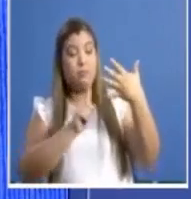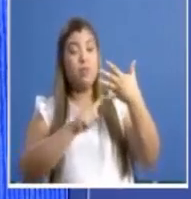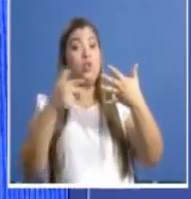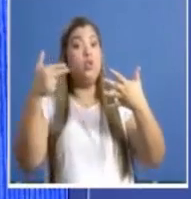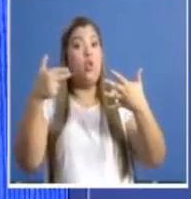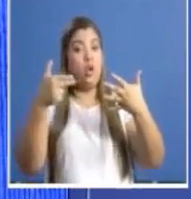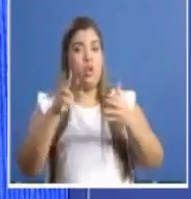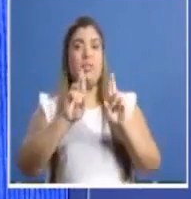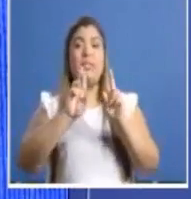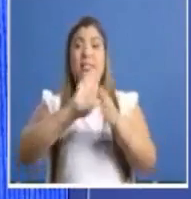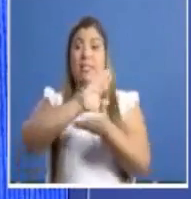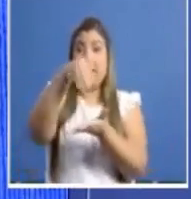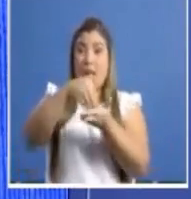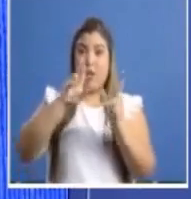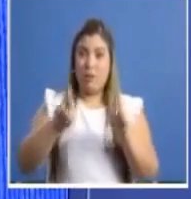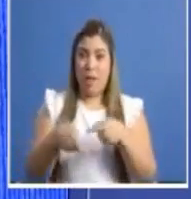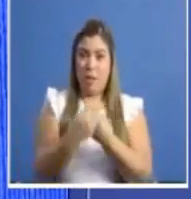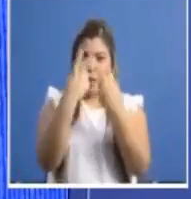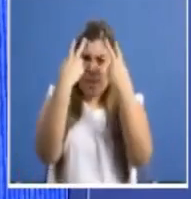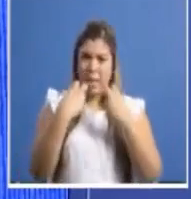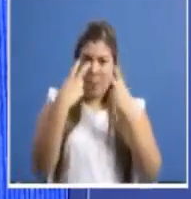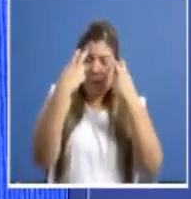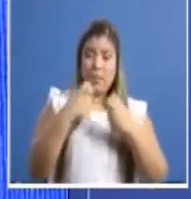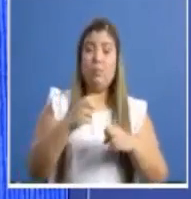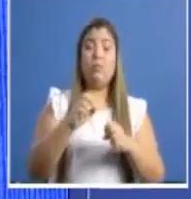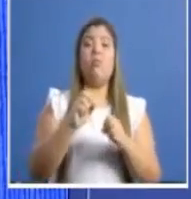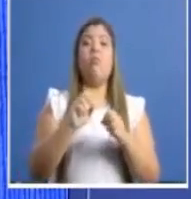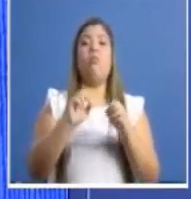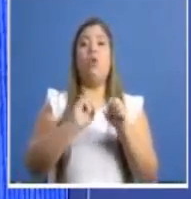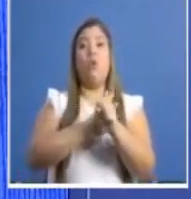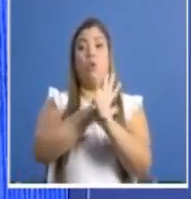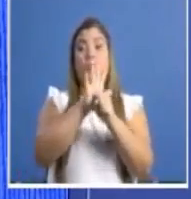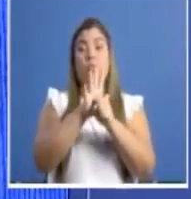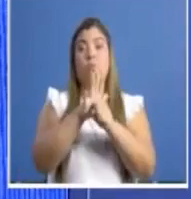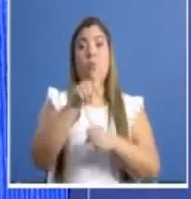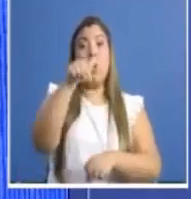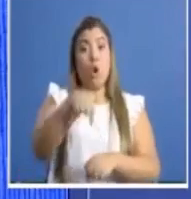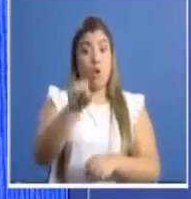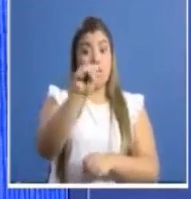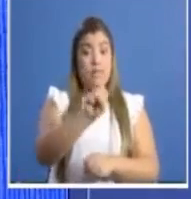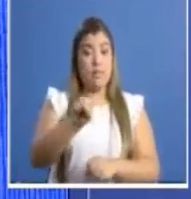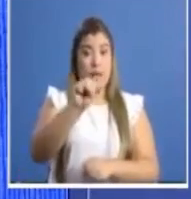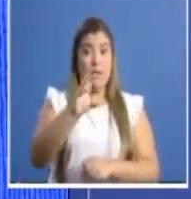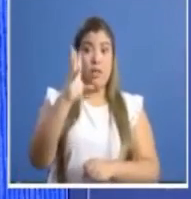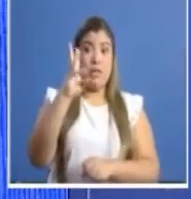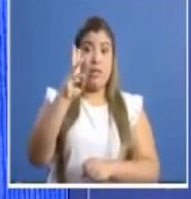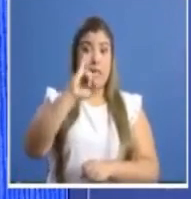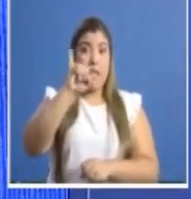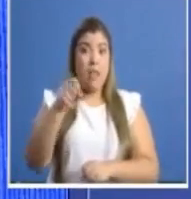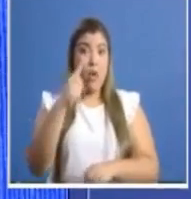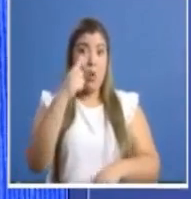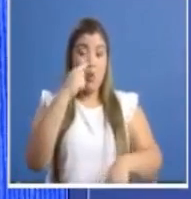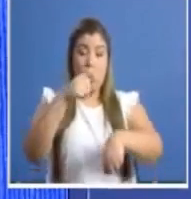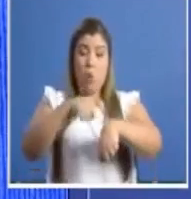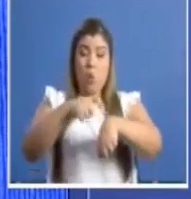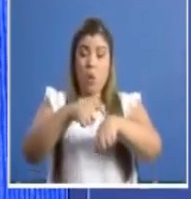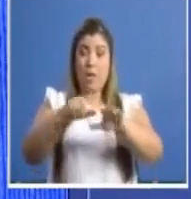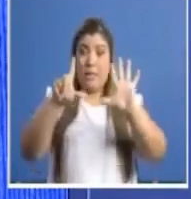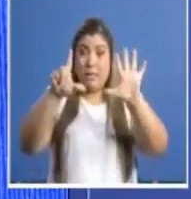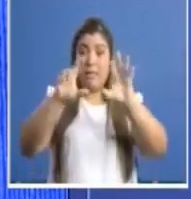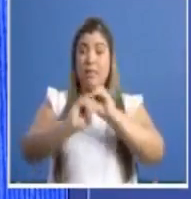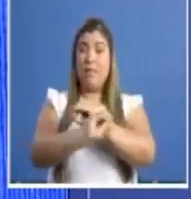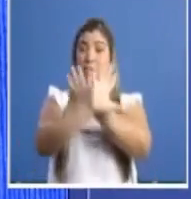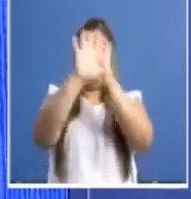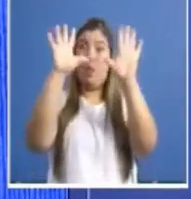inició a regir a partir de hoy sábado 6 de junio desde las 7 de la mañana